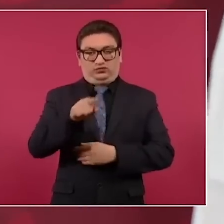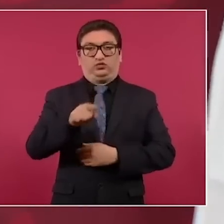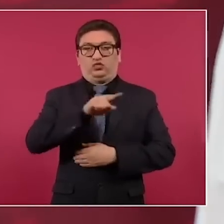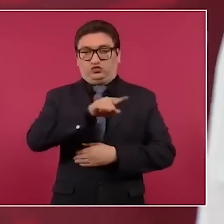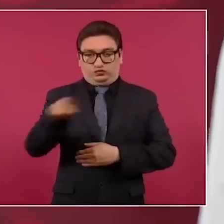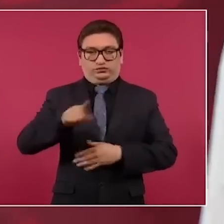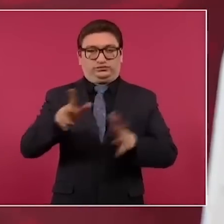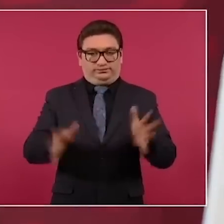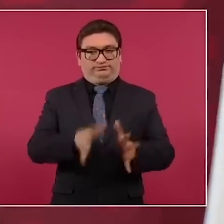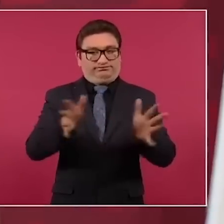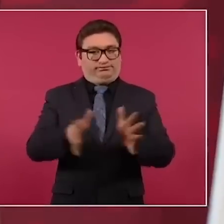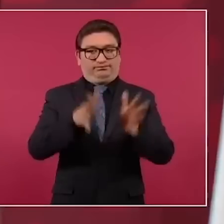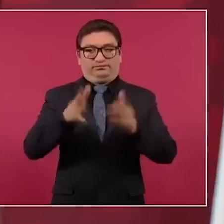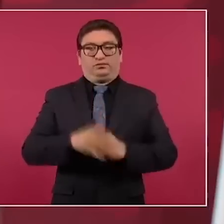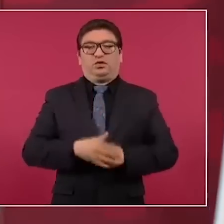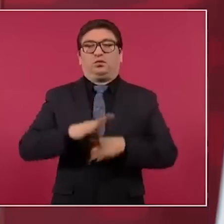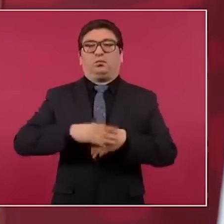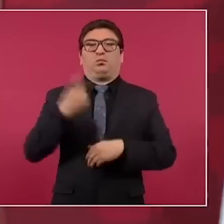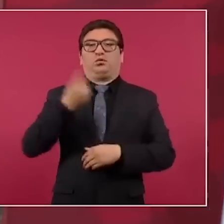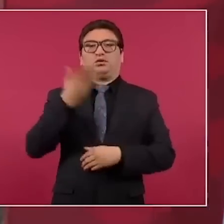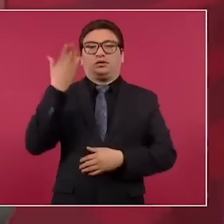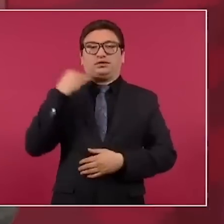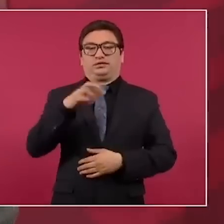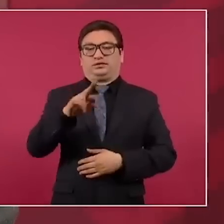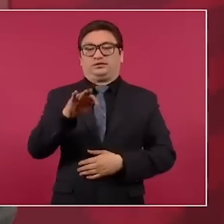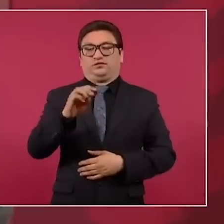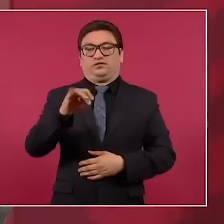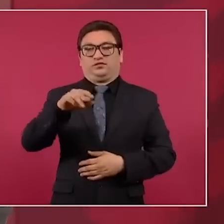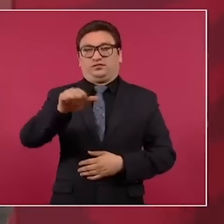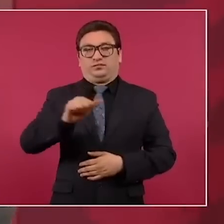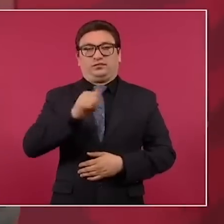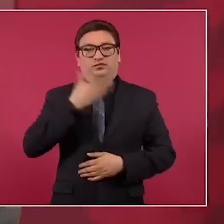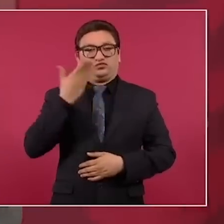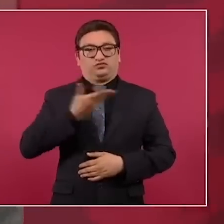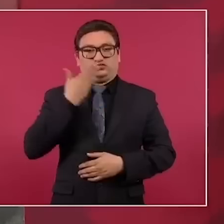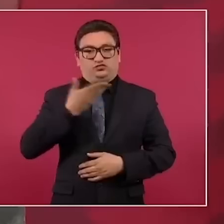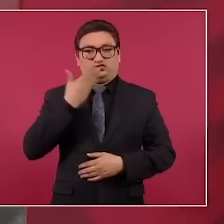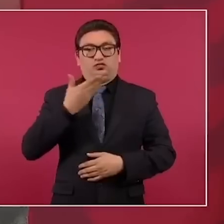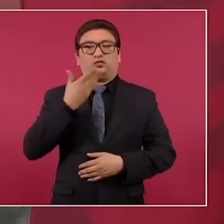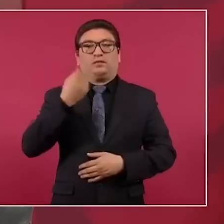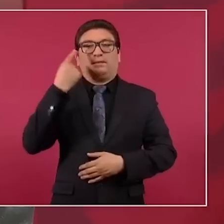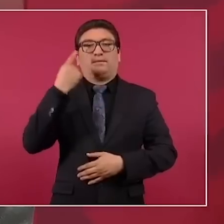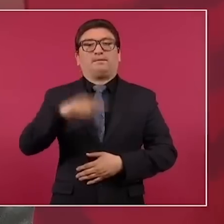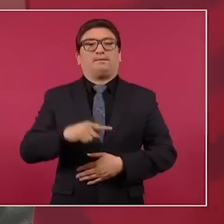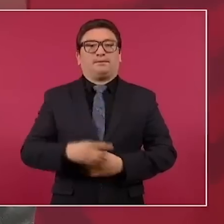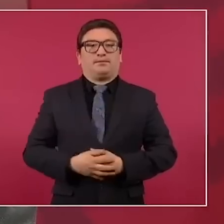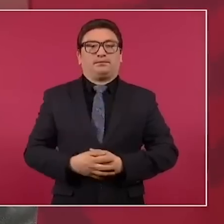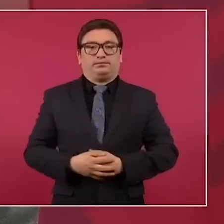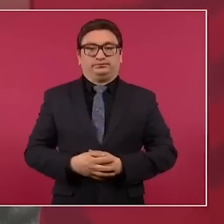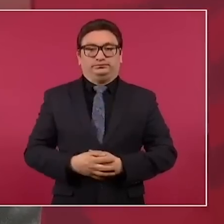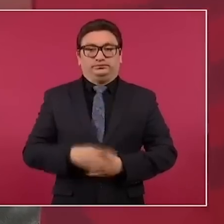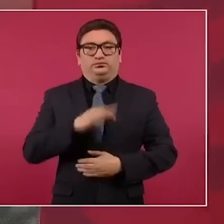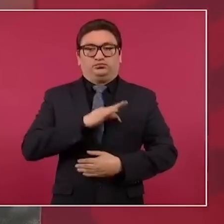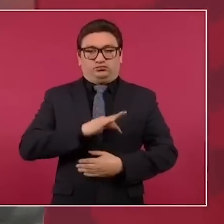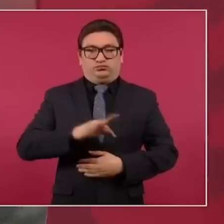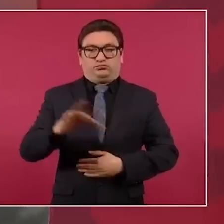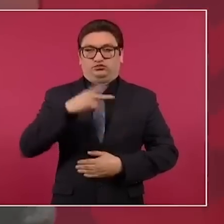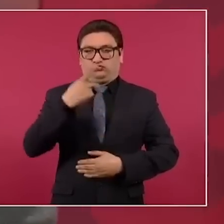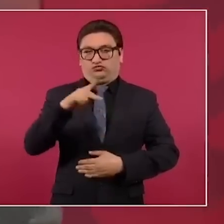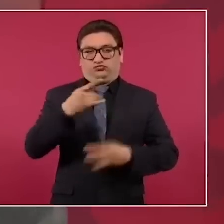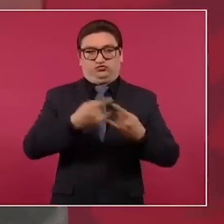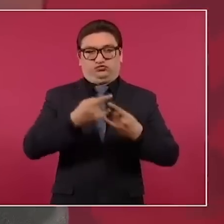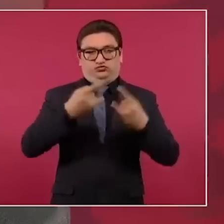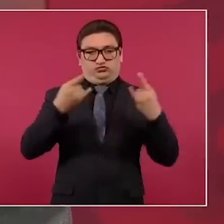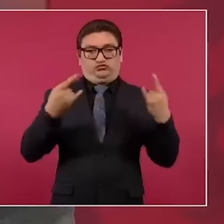alentaban, porque el Reforma para tener los antecedentes,